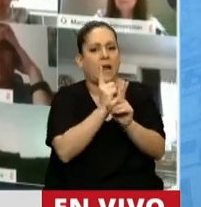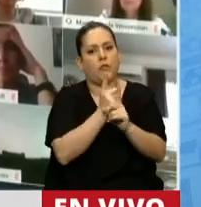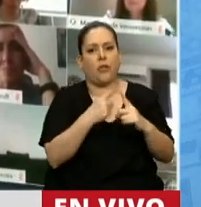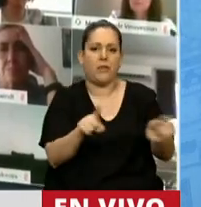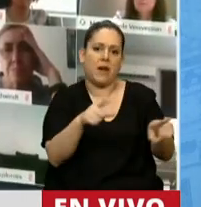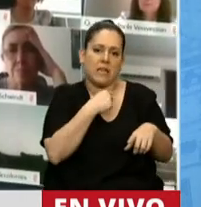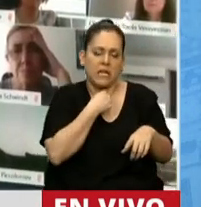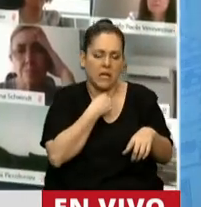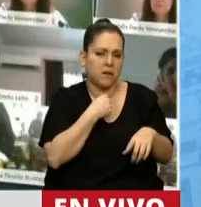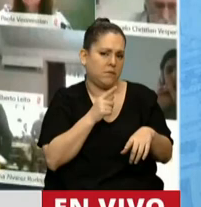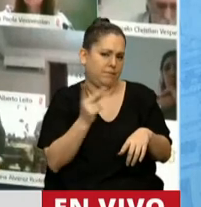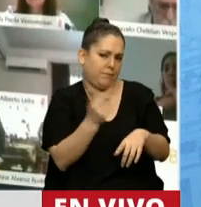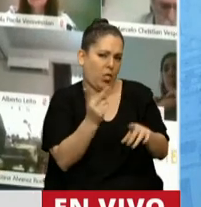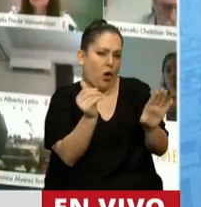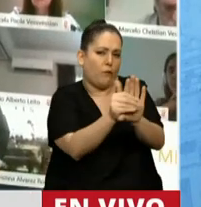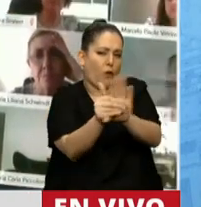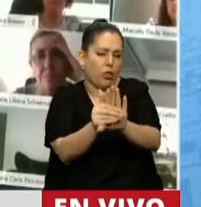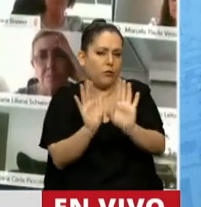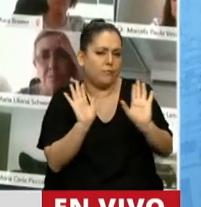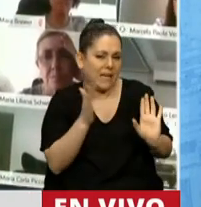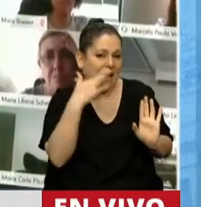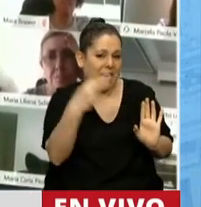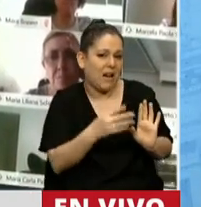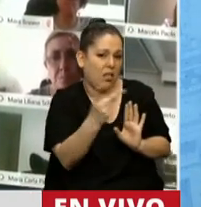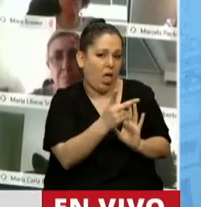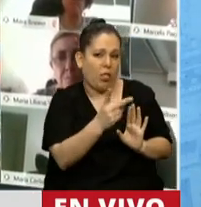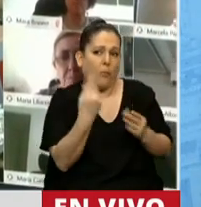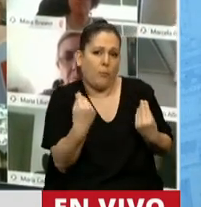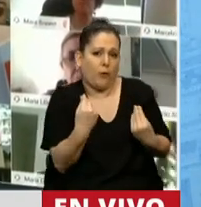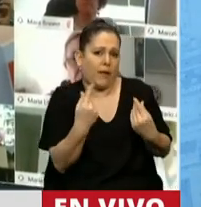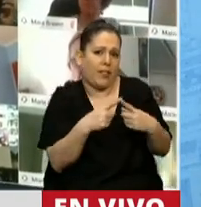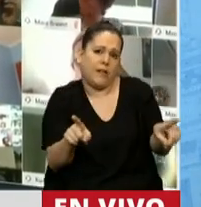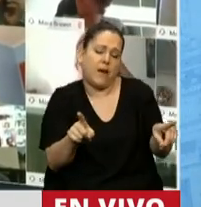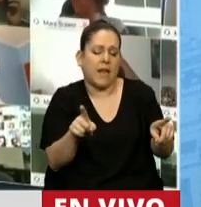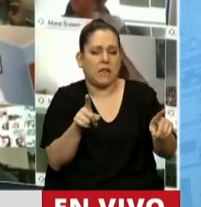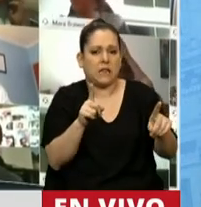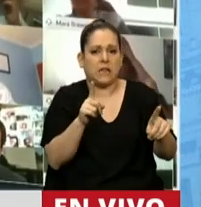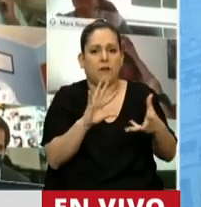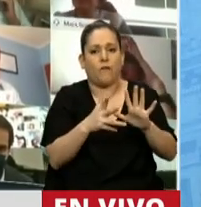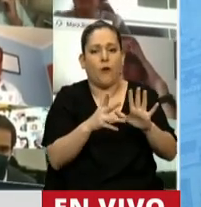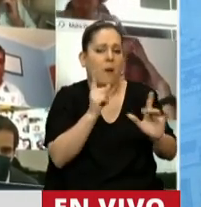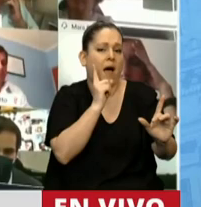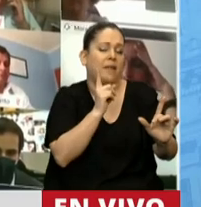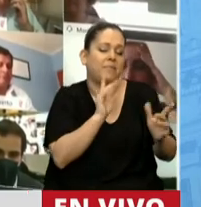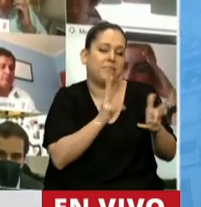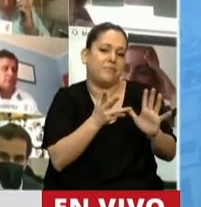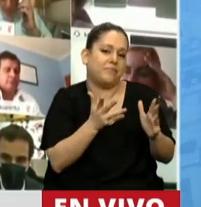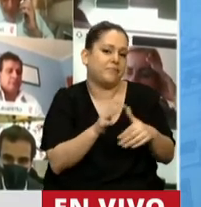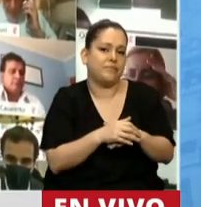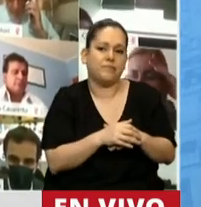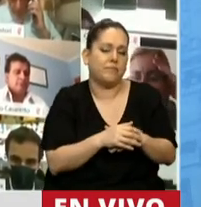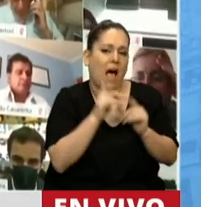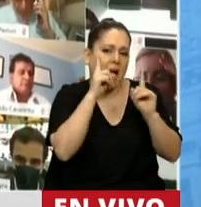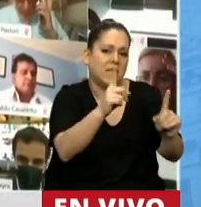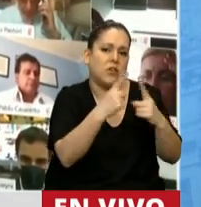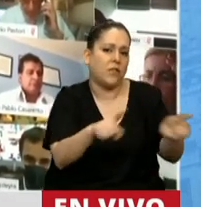elegante a estos dos fondos que ciertamente no entiendo por qué van a tener un tratamiento diferenciado. Con esto termino y le agradezco